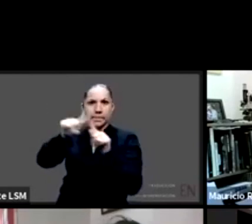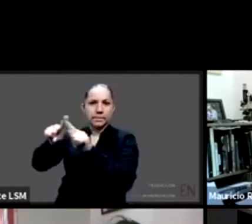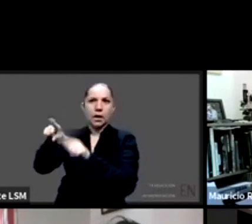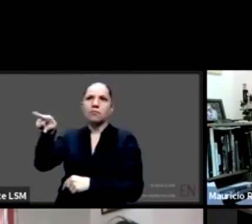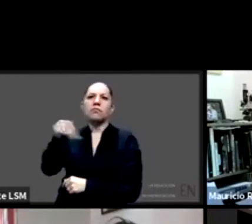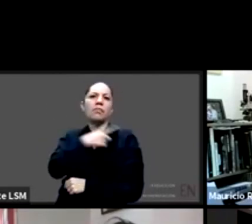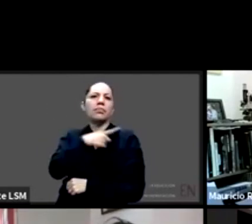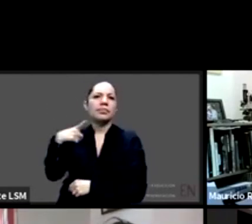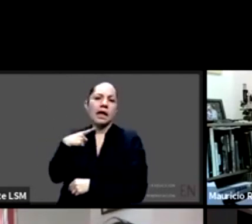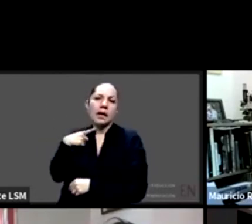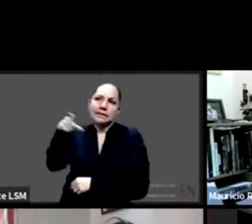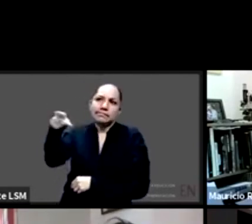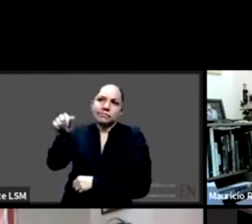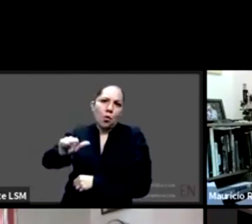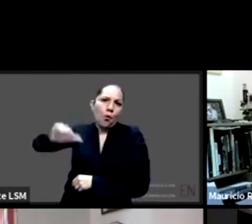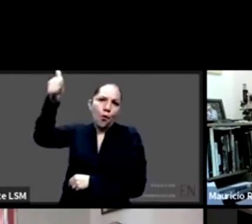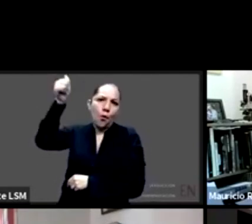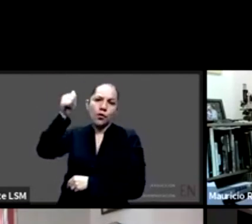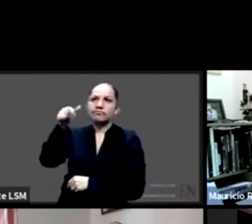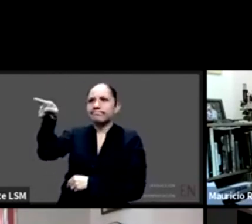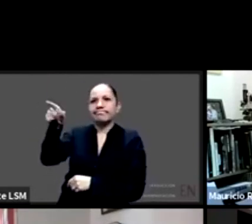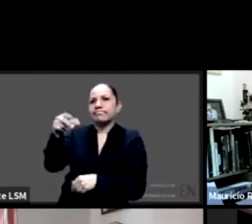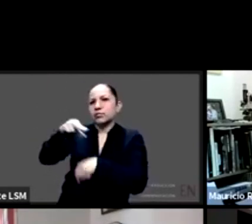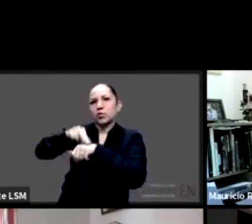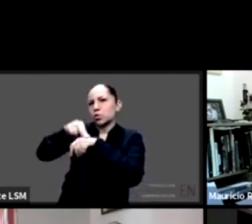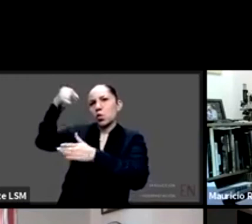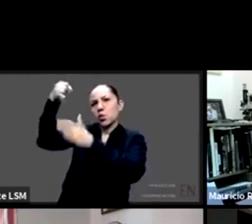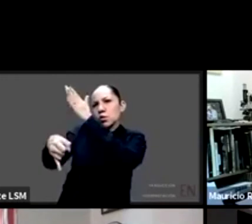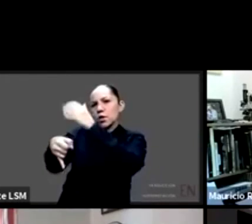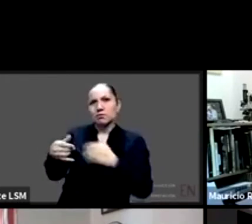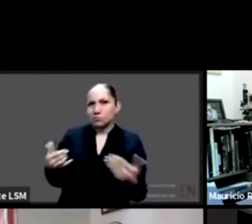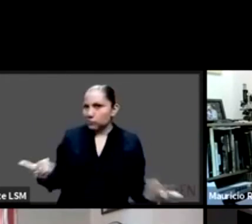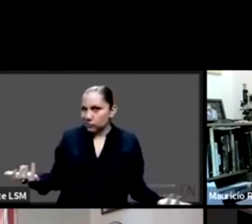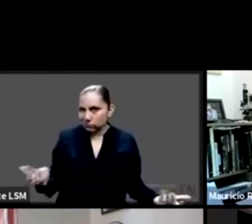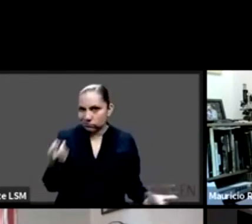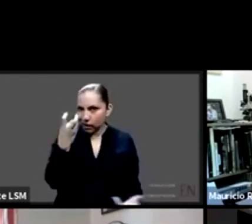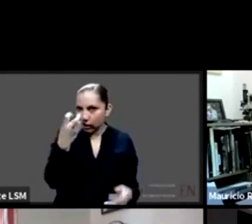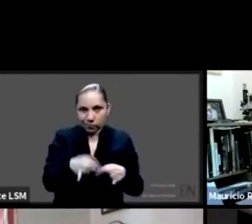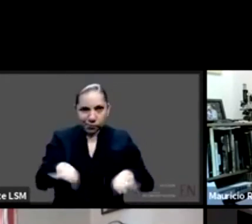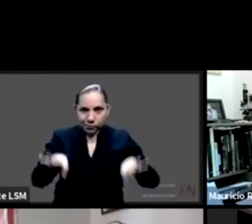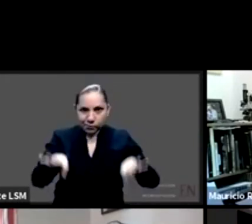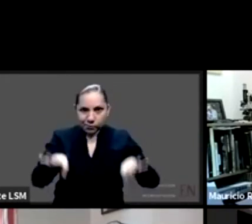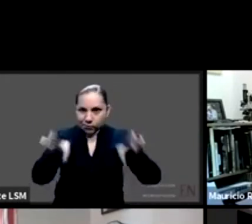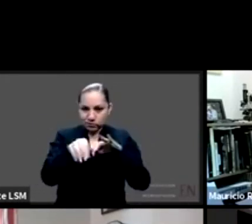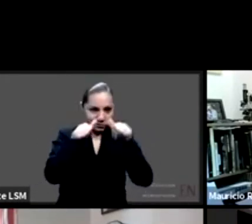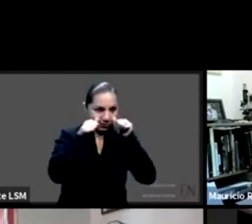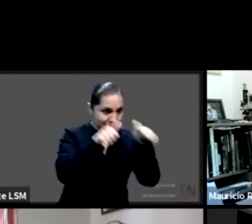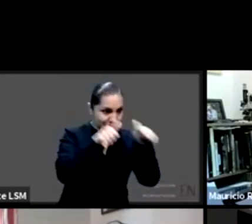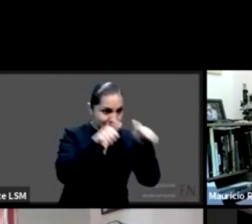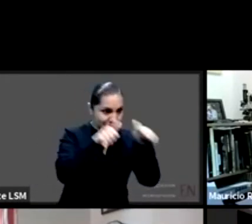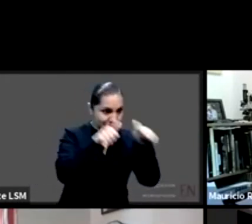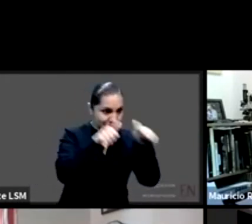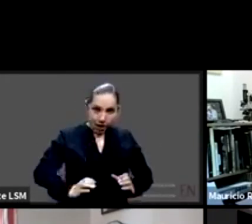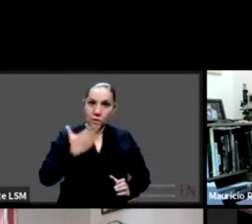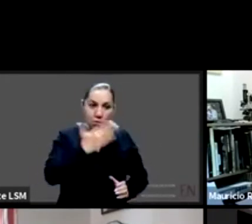de toda atención a la salud porque por ejemplo las enfermedades como obesidad